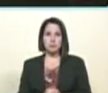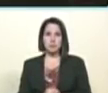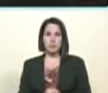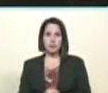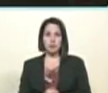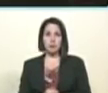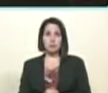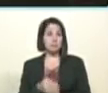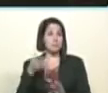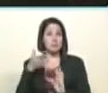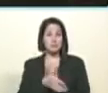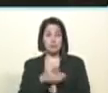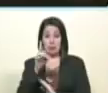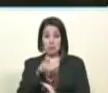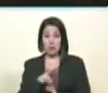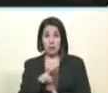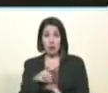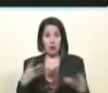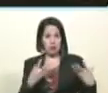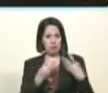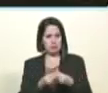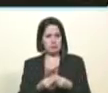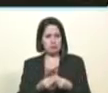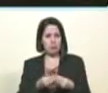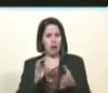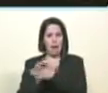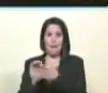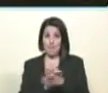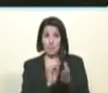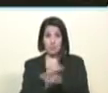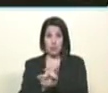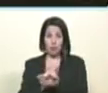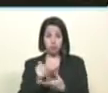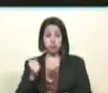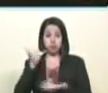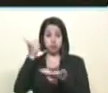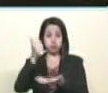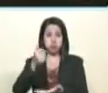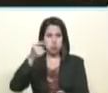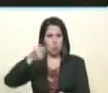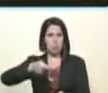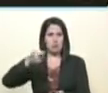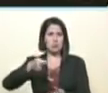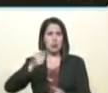esto implica también queridos compatriotas pensionados atención